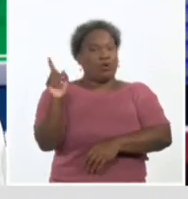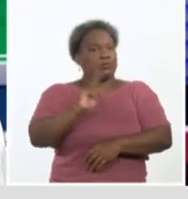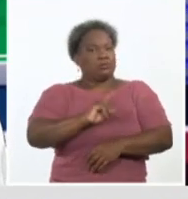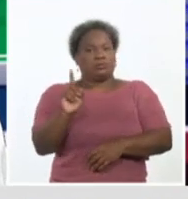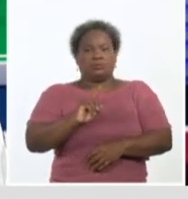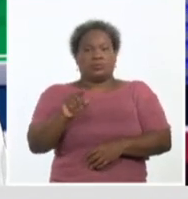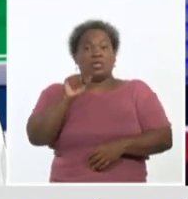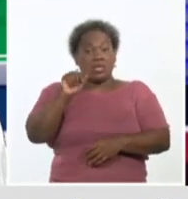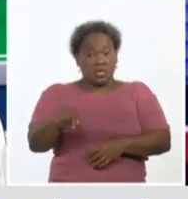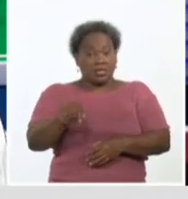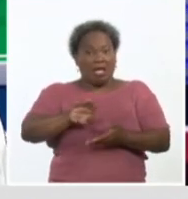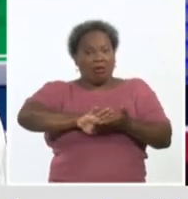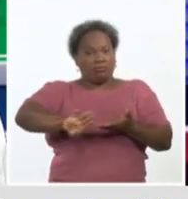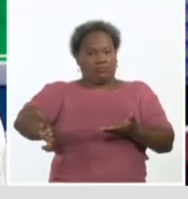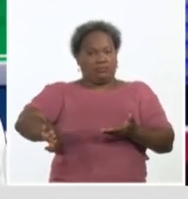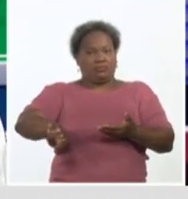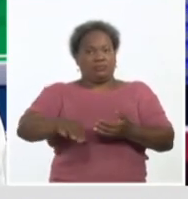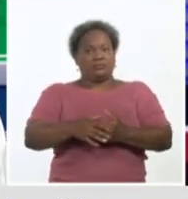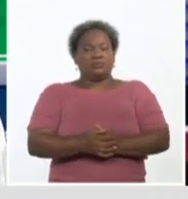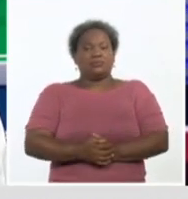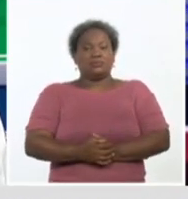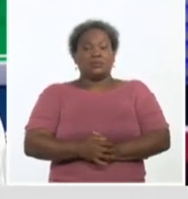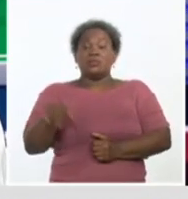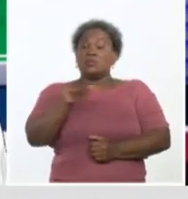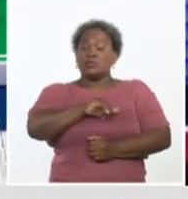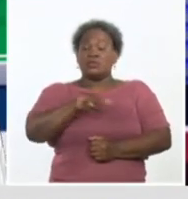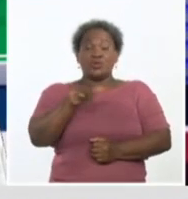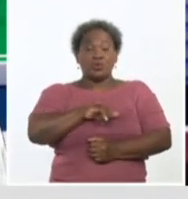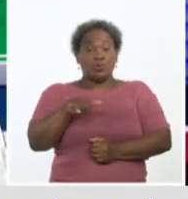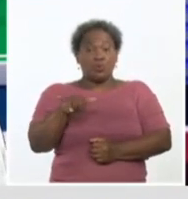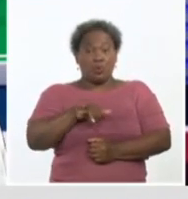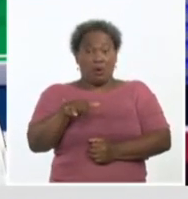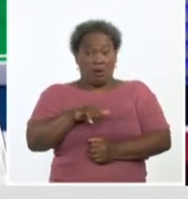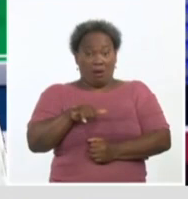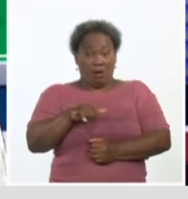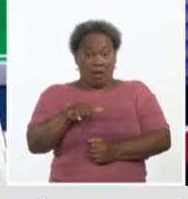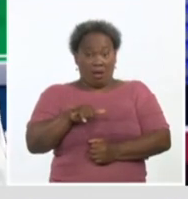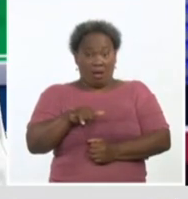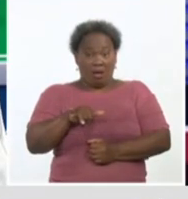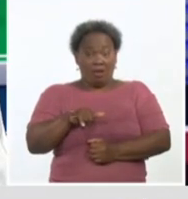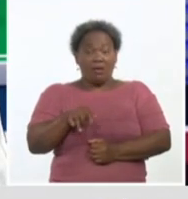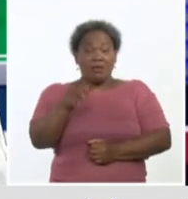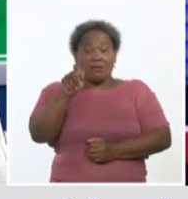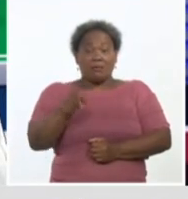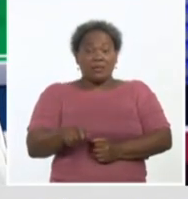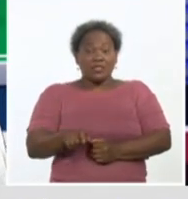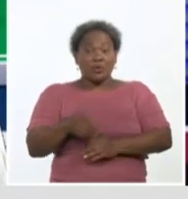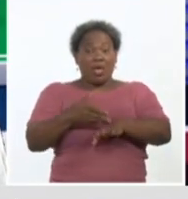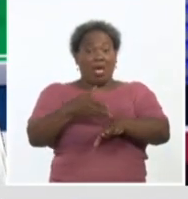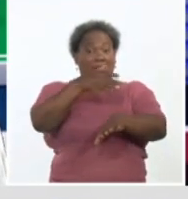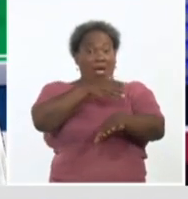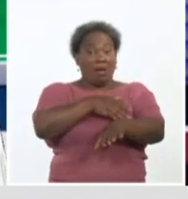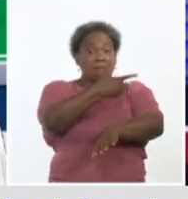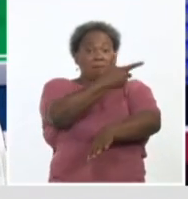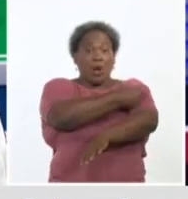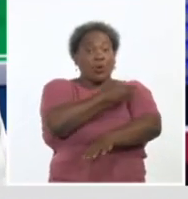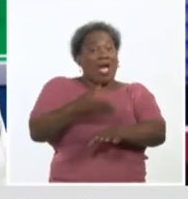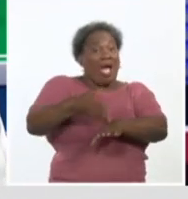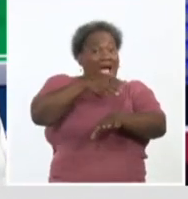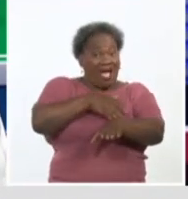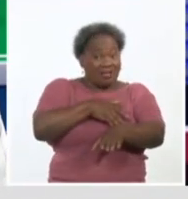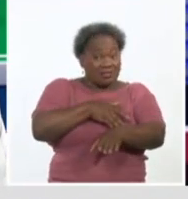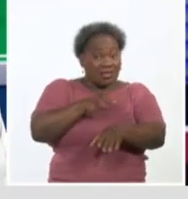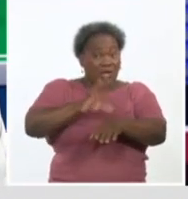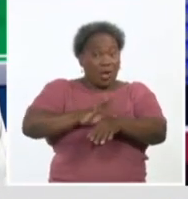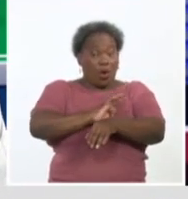exclusión el haber enfermado. De la misma manera, haberse aplicado algún candidato vacunal previo o alguna vacuna previa. Las